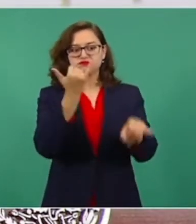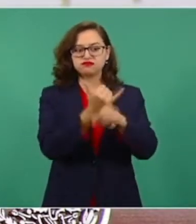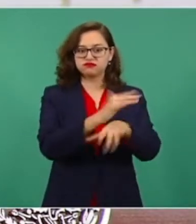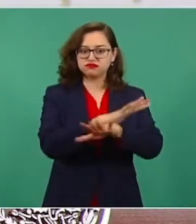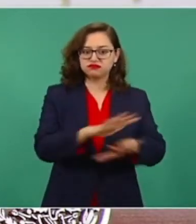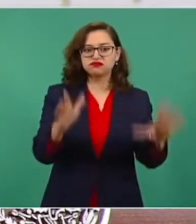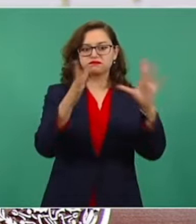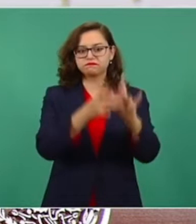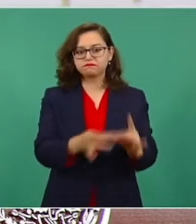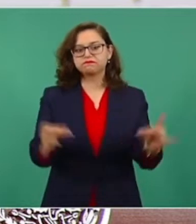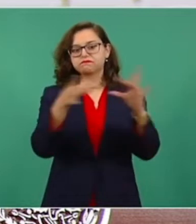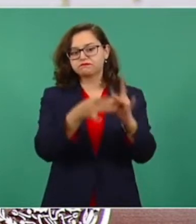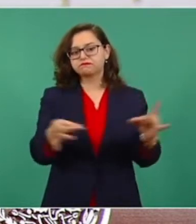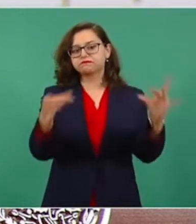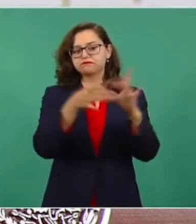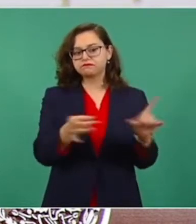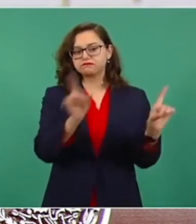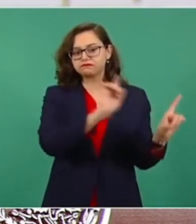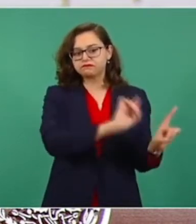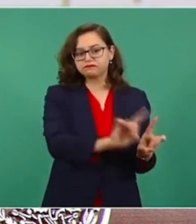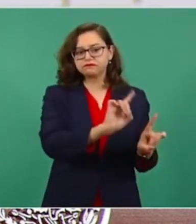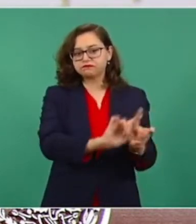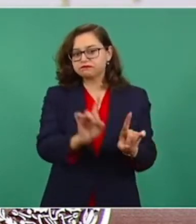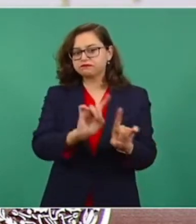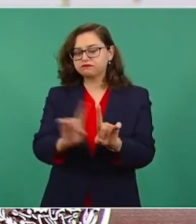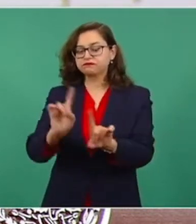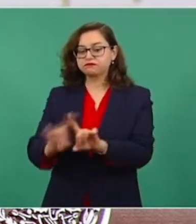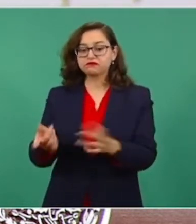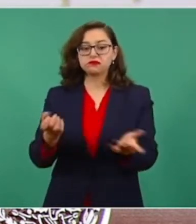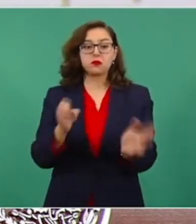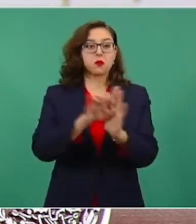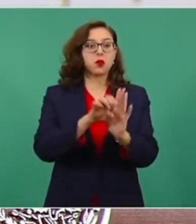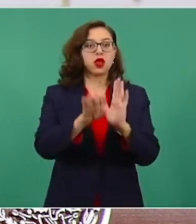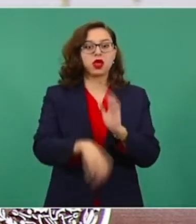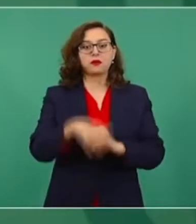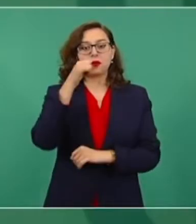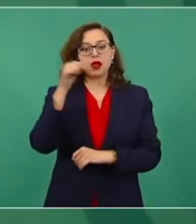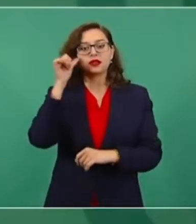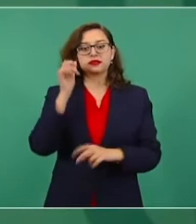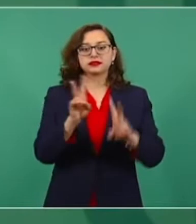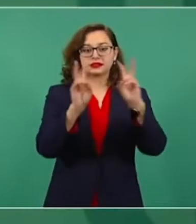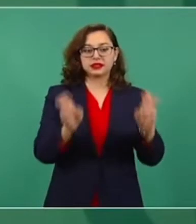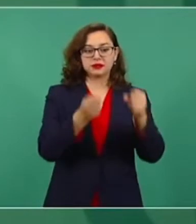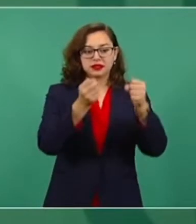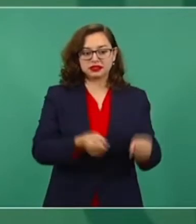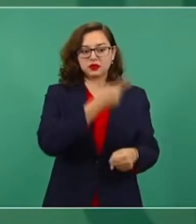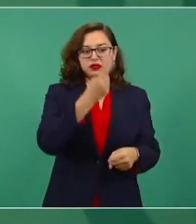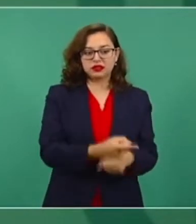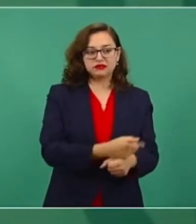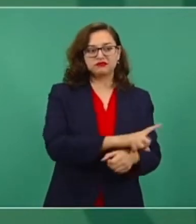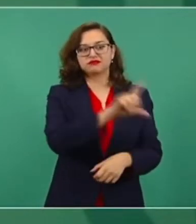sobre distintos asuntos, ayer sobre seguridad, pero bueno,